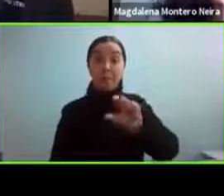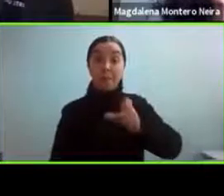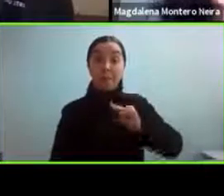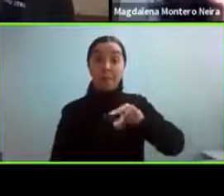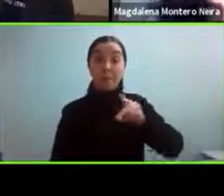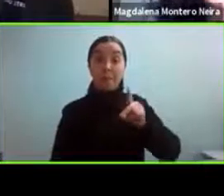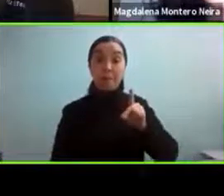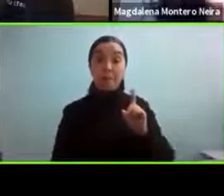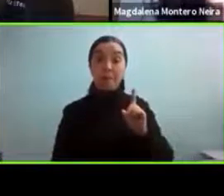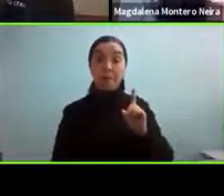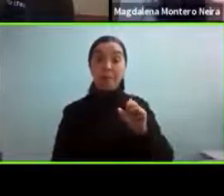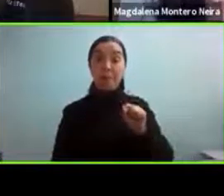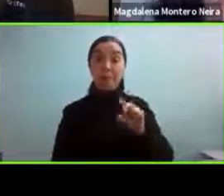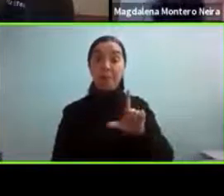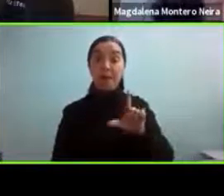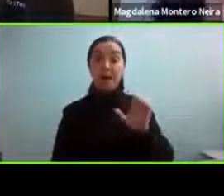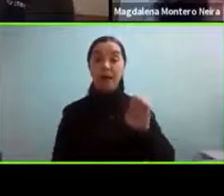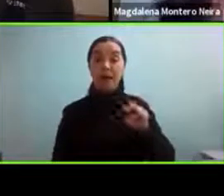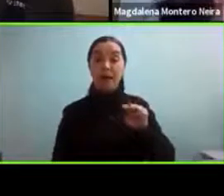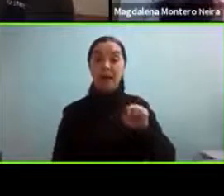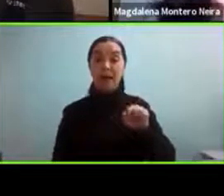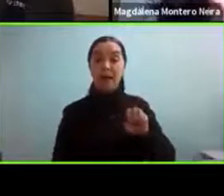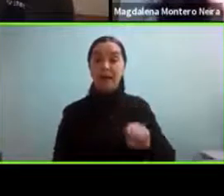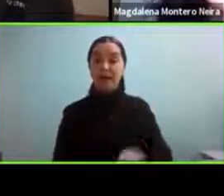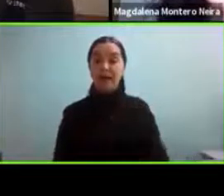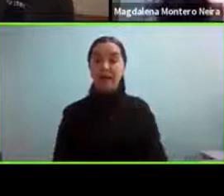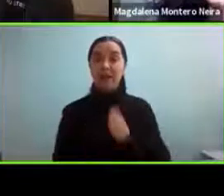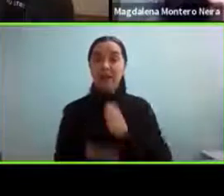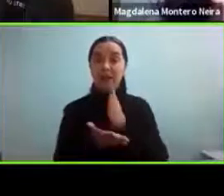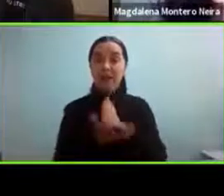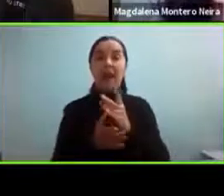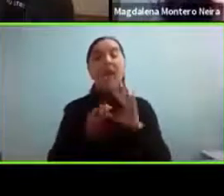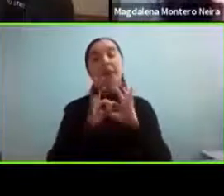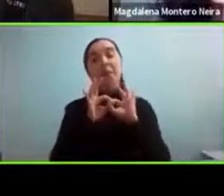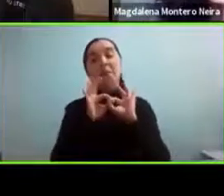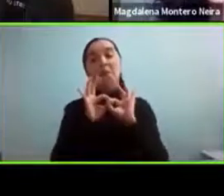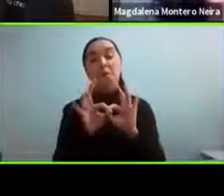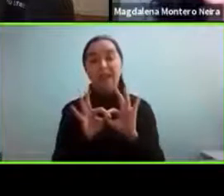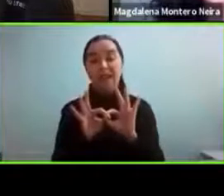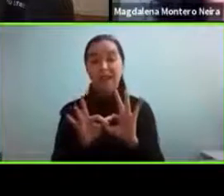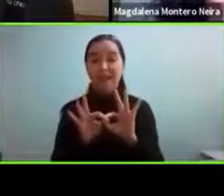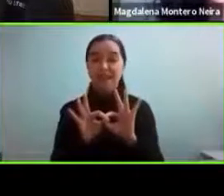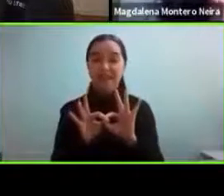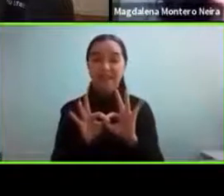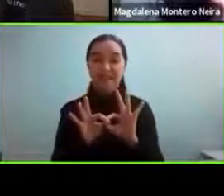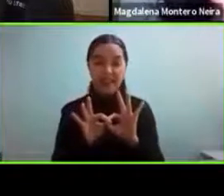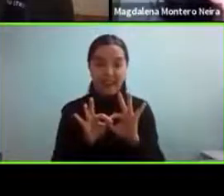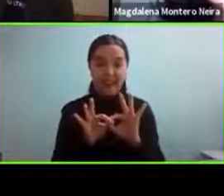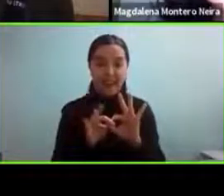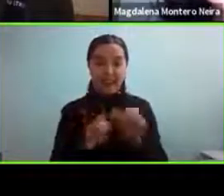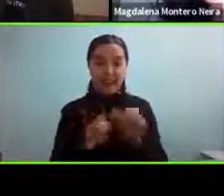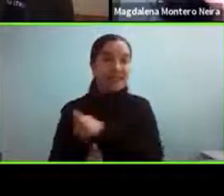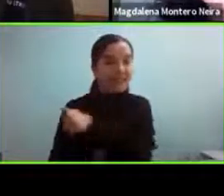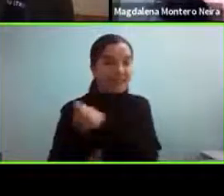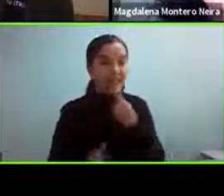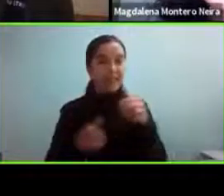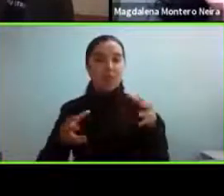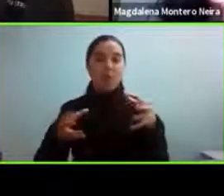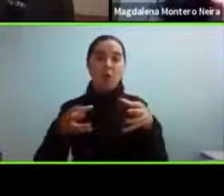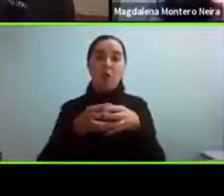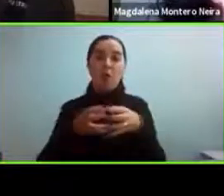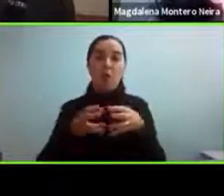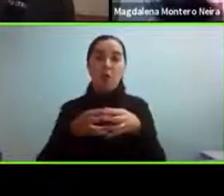puedes comenzar. Muchas gracias Francisco y muchas gracias a todo el equipo de CDT-UC.